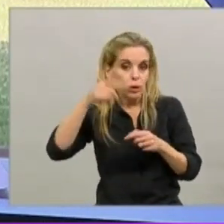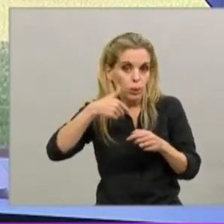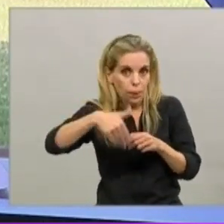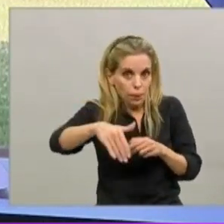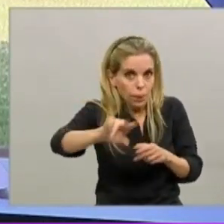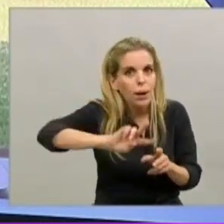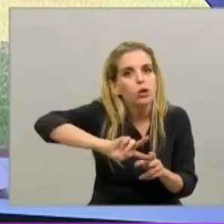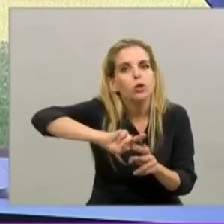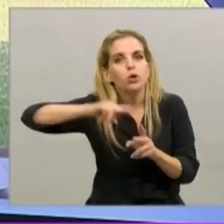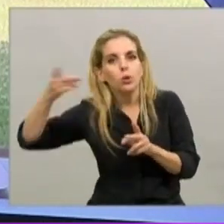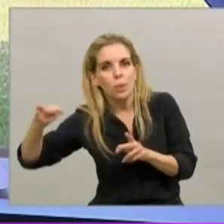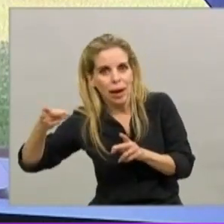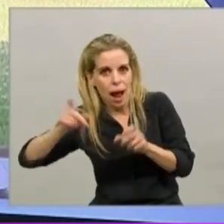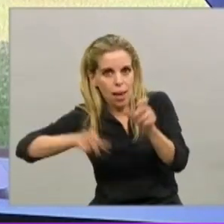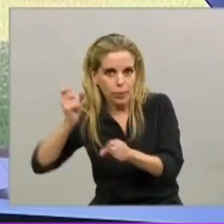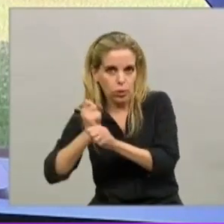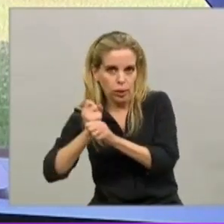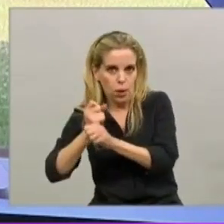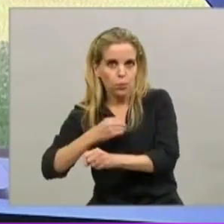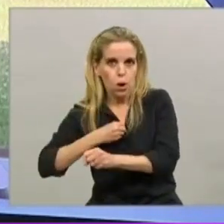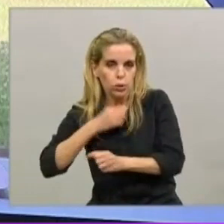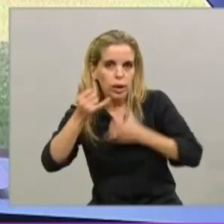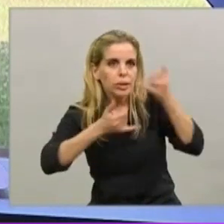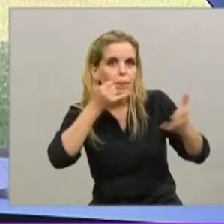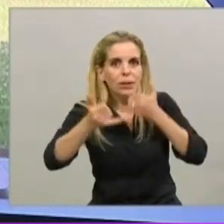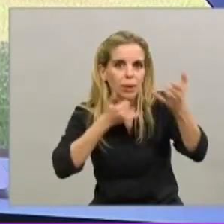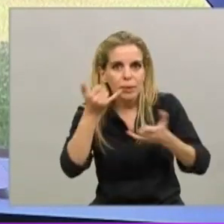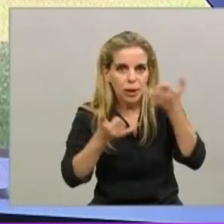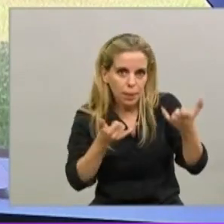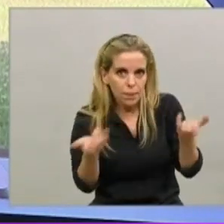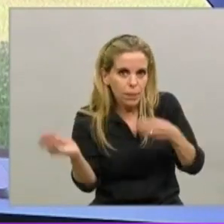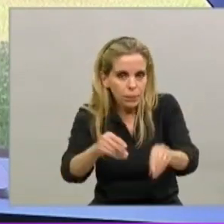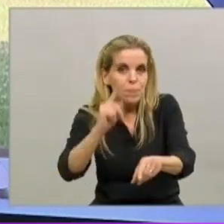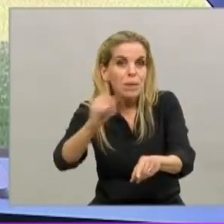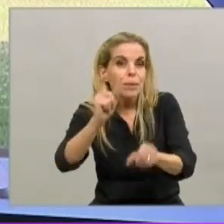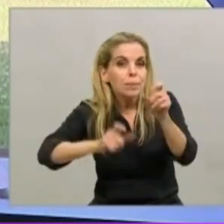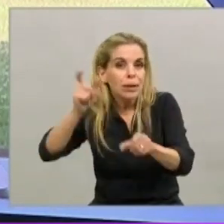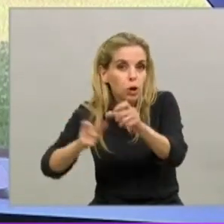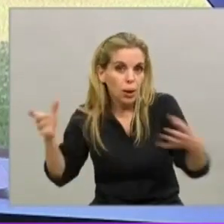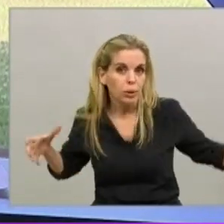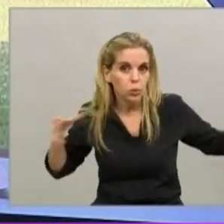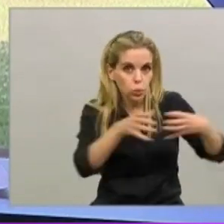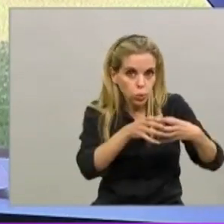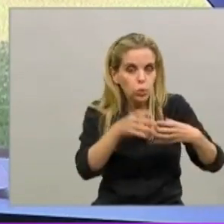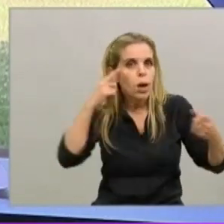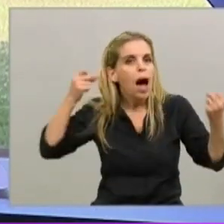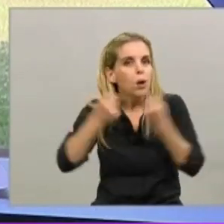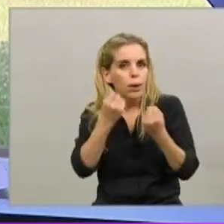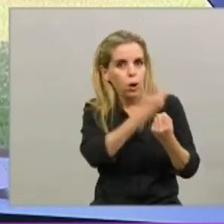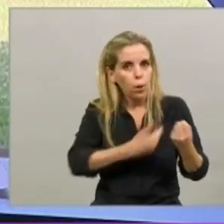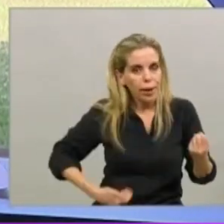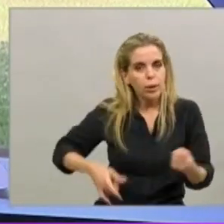seguir avanzando barrio por barrio en la ciudad. a sumar personas más, entre otras cosas, gracias a un convenio con la Universidad de Buenos Aires,